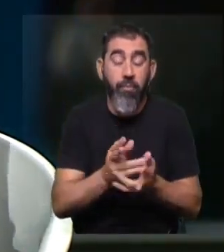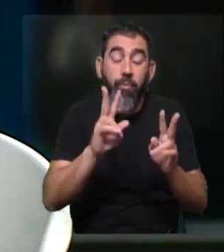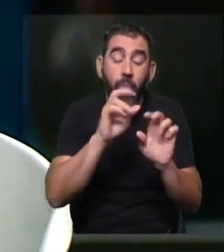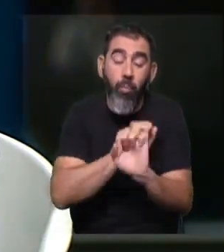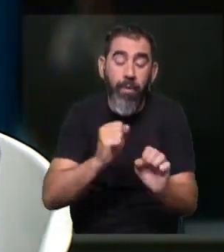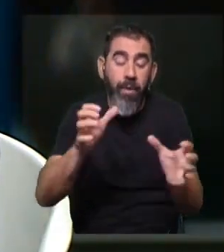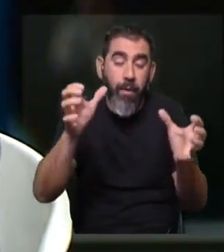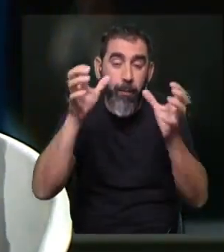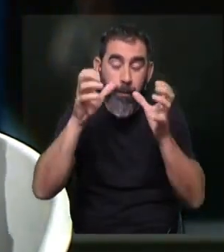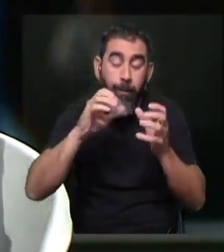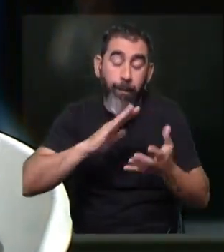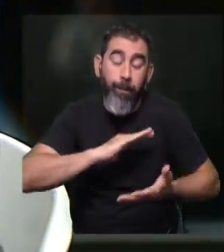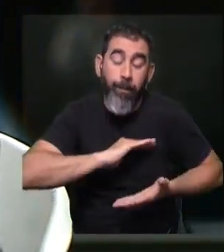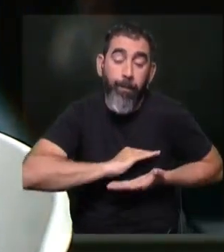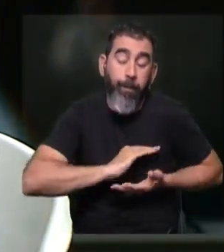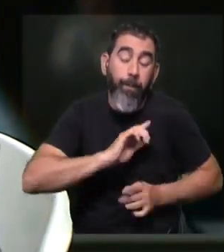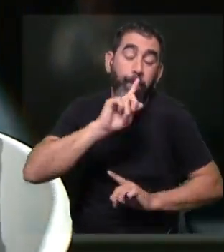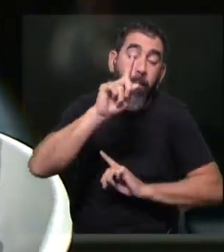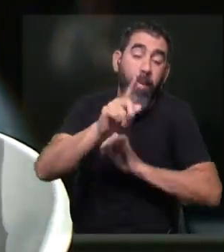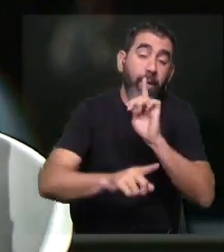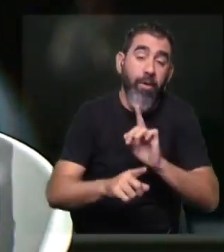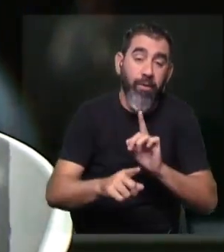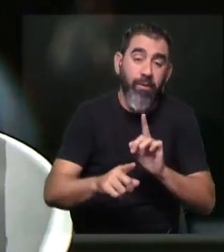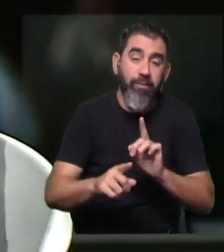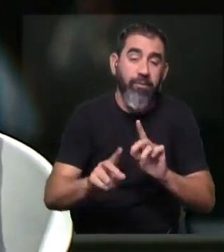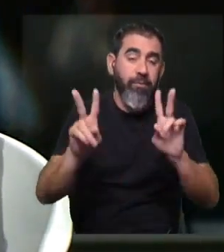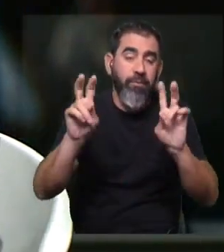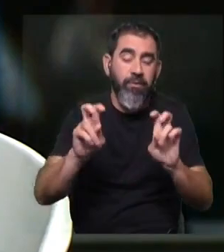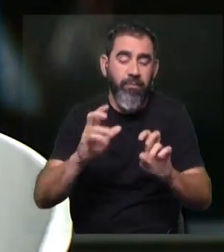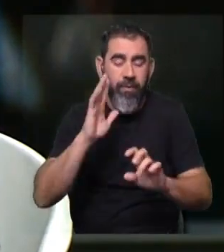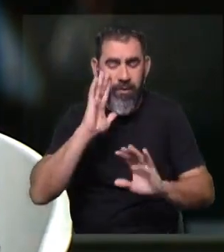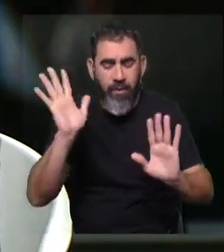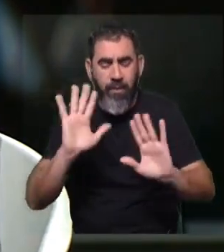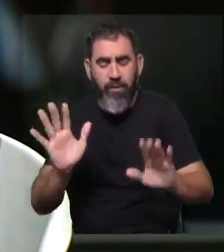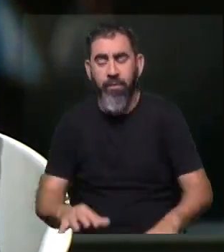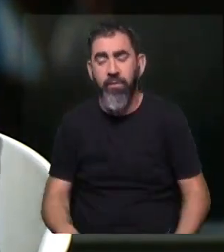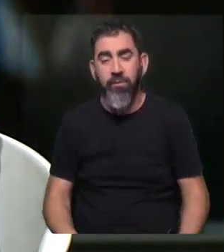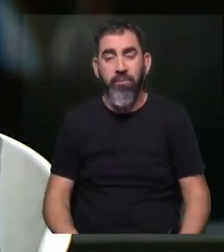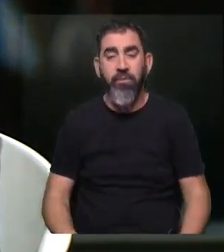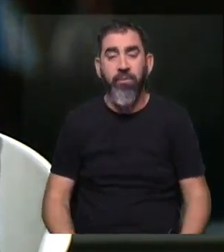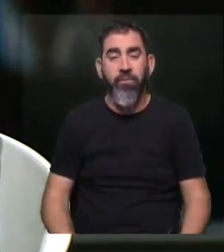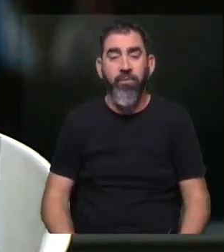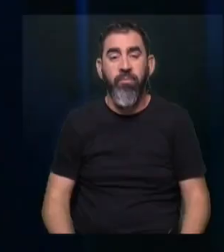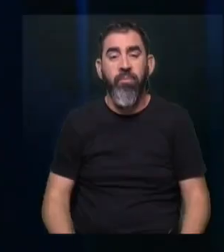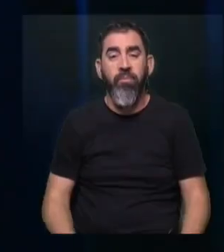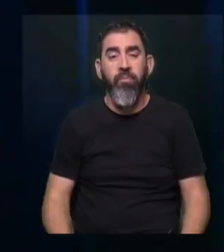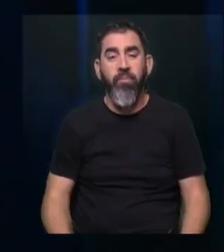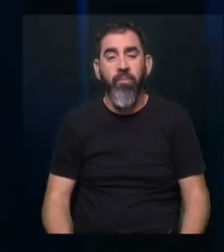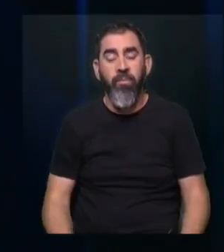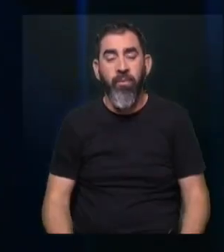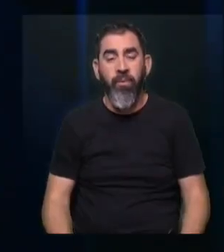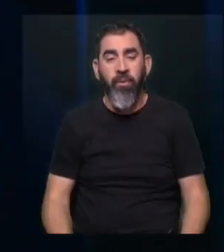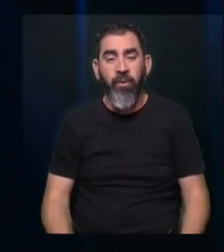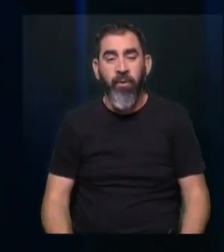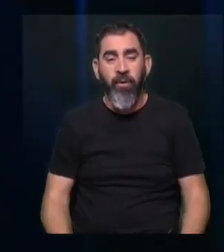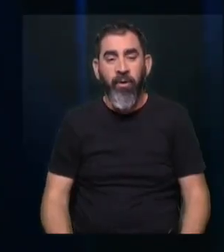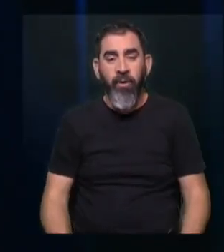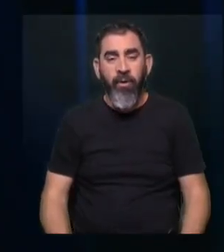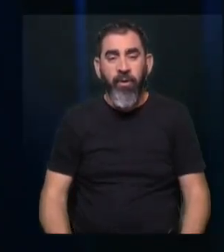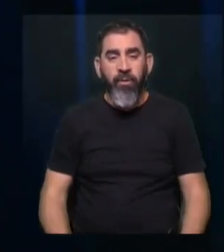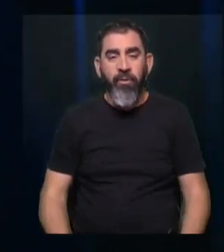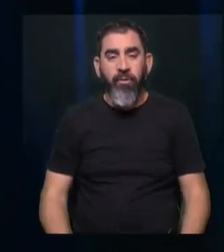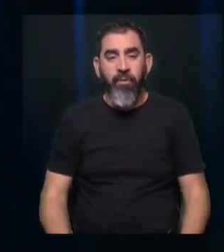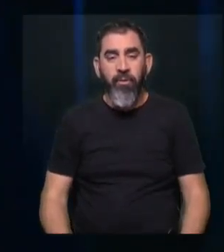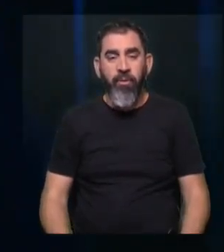posibles riesgos que a veces se le han atribuido a la mamografía es un tema que está descartado completamente. Si yo te entiendo bien,